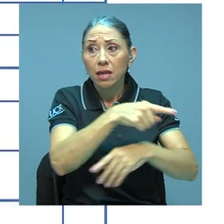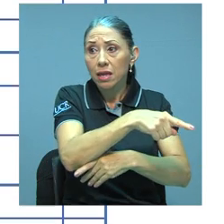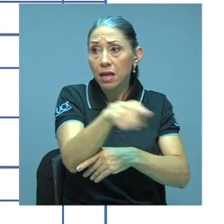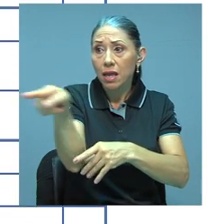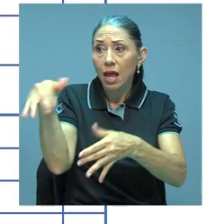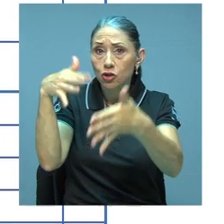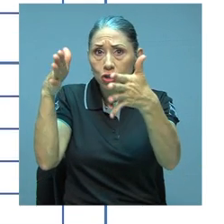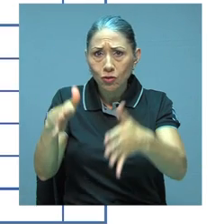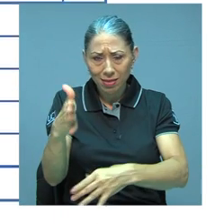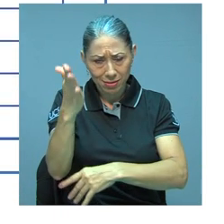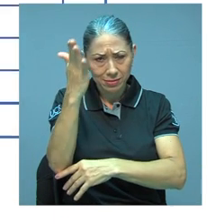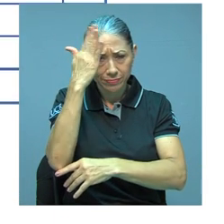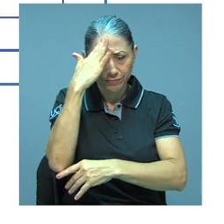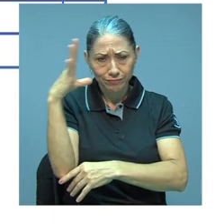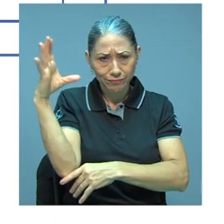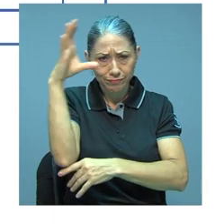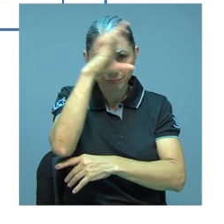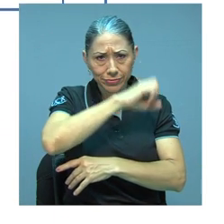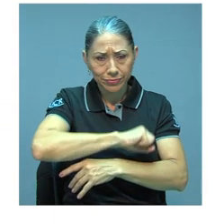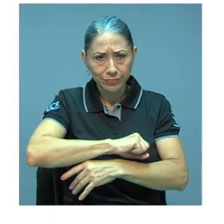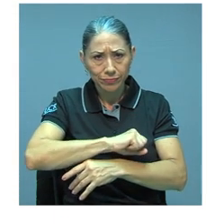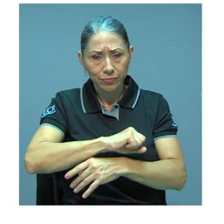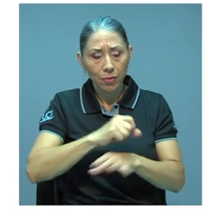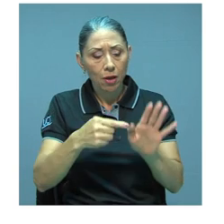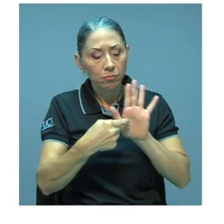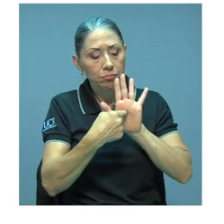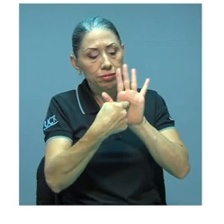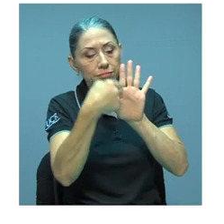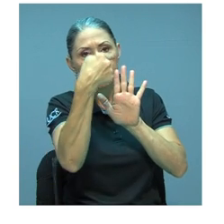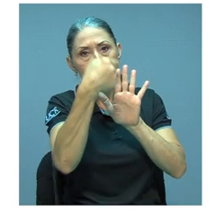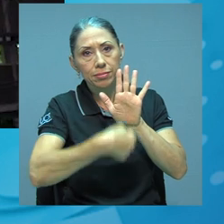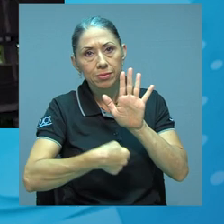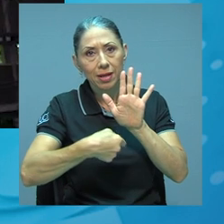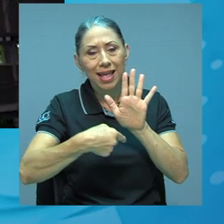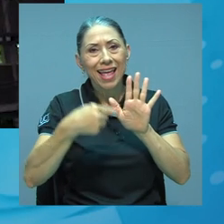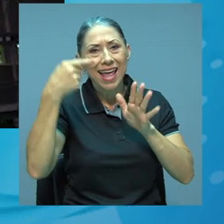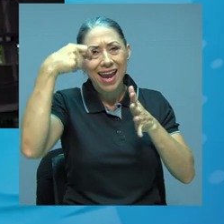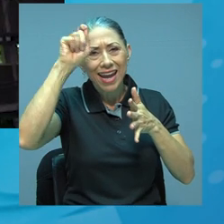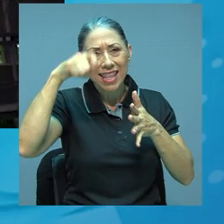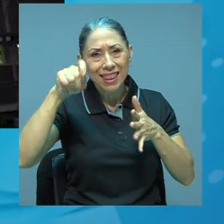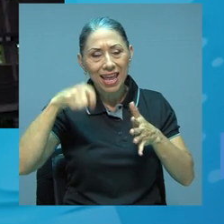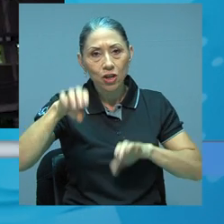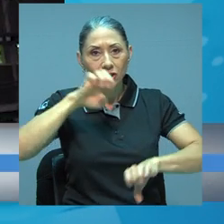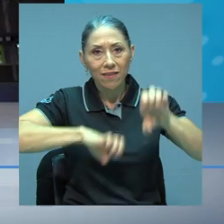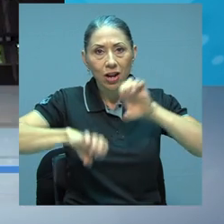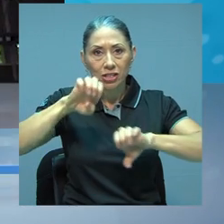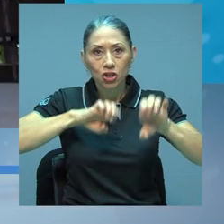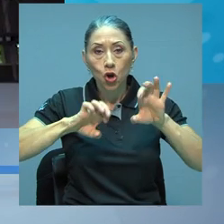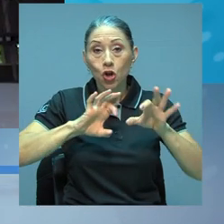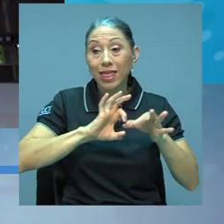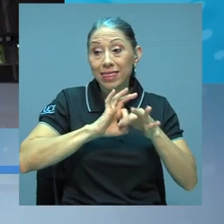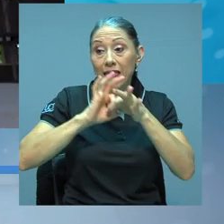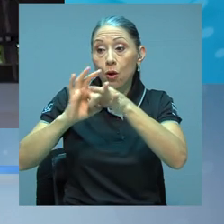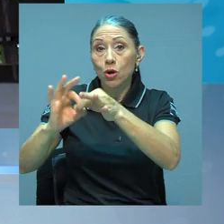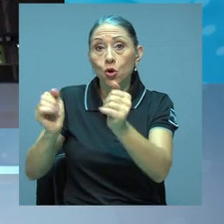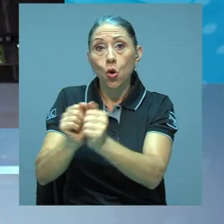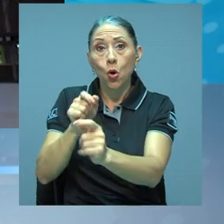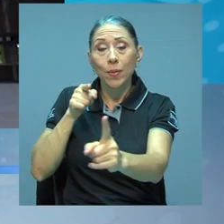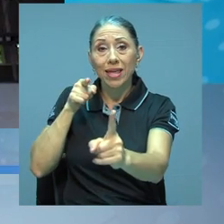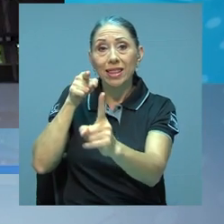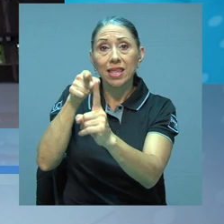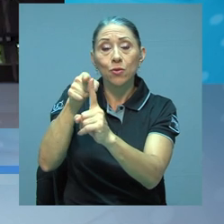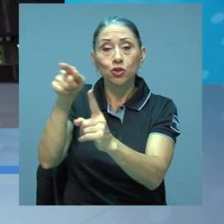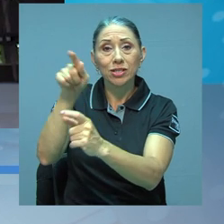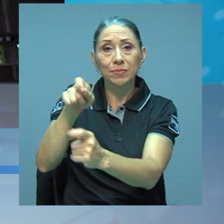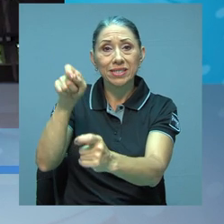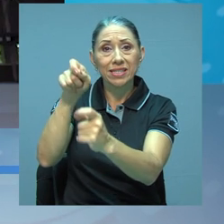población estudiantil cuáles son los criterios de evaluación. De acuerdo con los objetivos específicos propuestos de